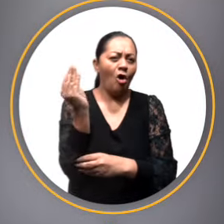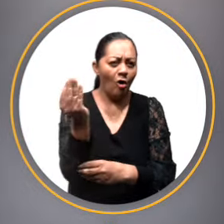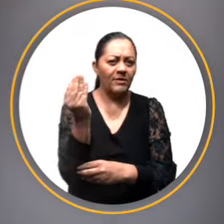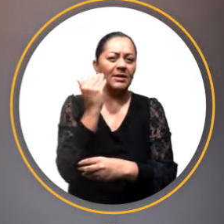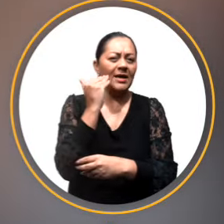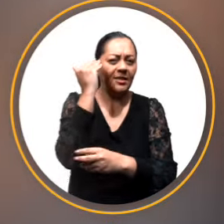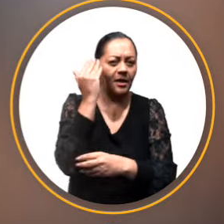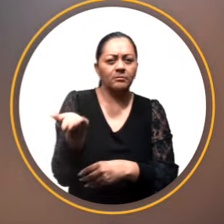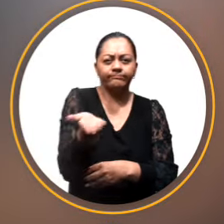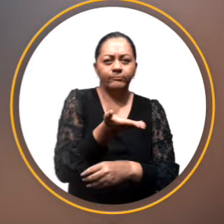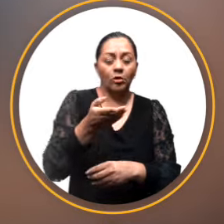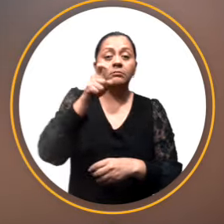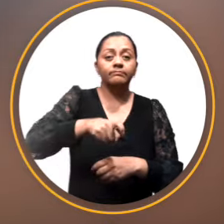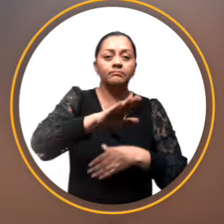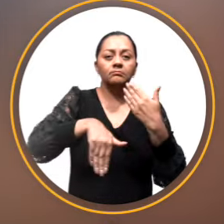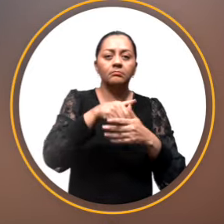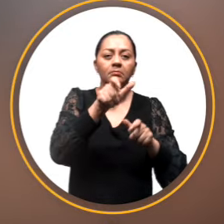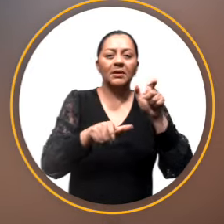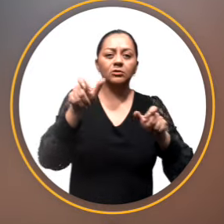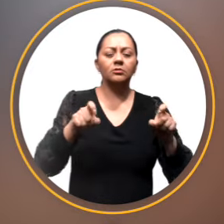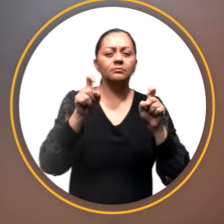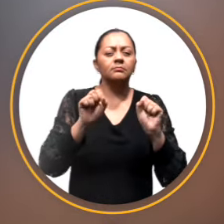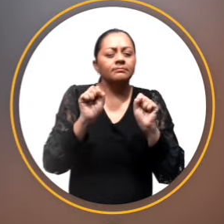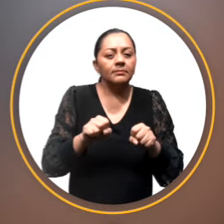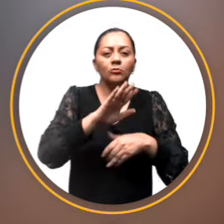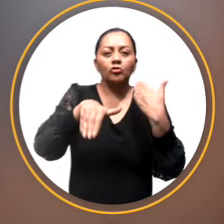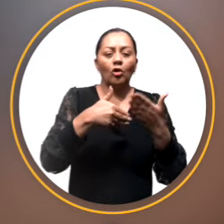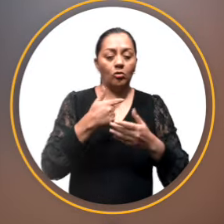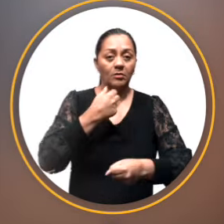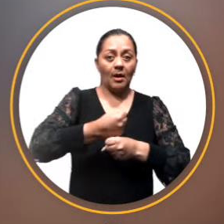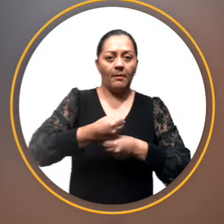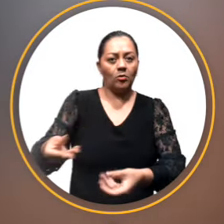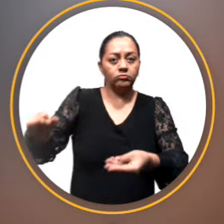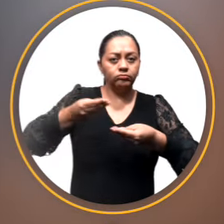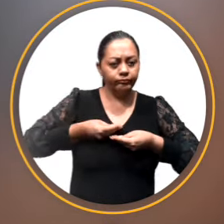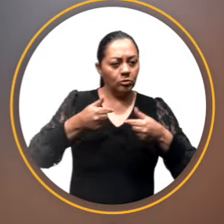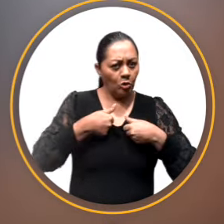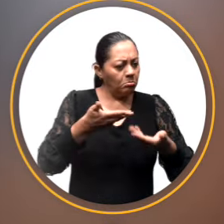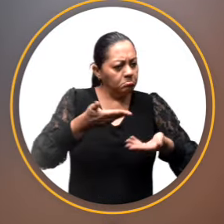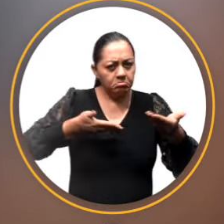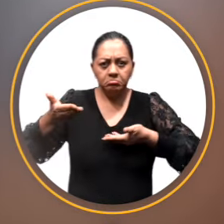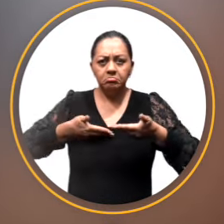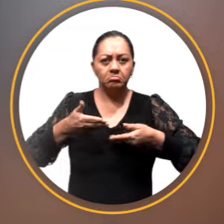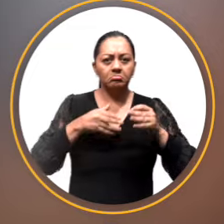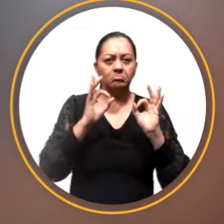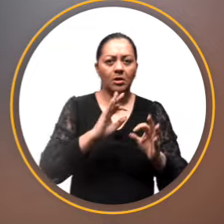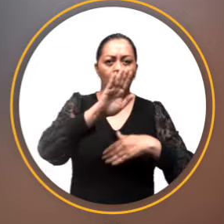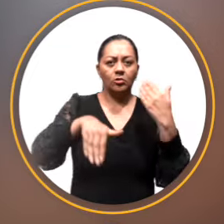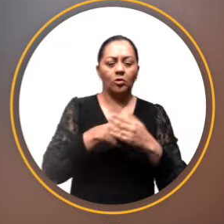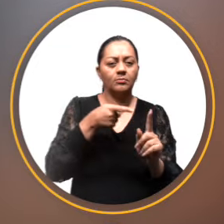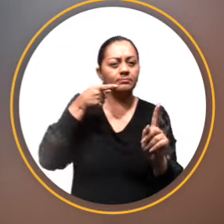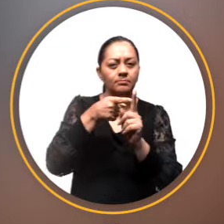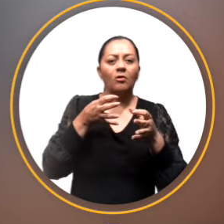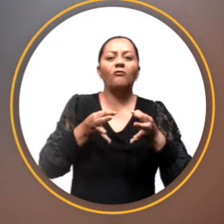edades, pero destacó estos jóvenes y estas jóvenes que hicieron posible que nuestro trabajo pudiera llevarse a